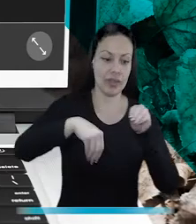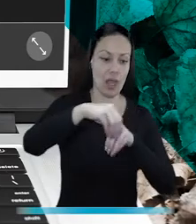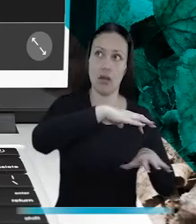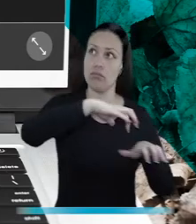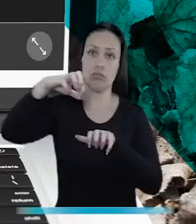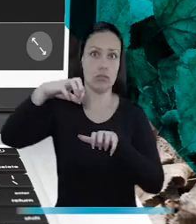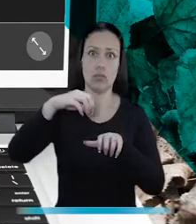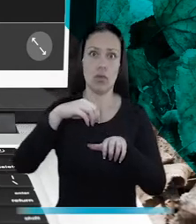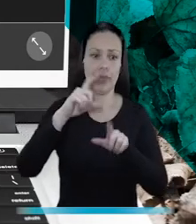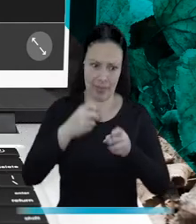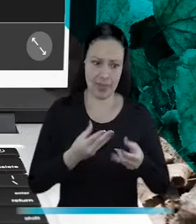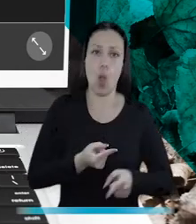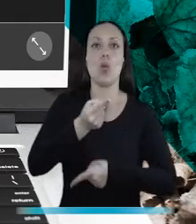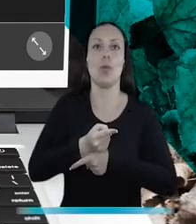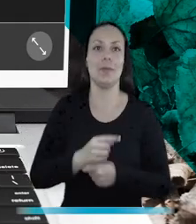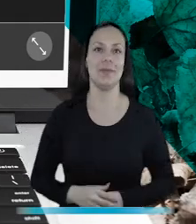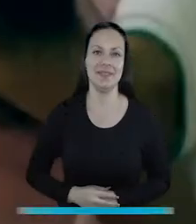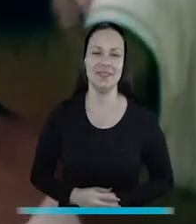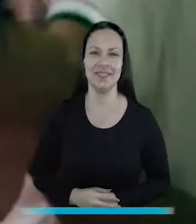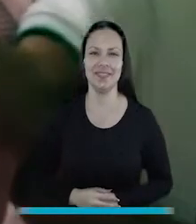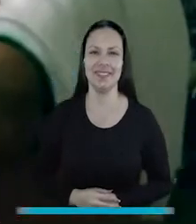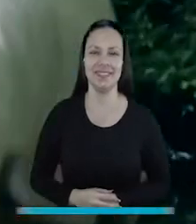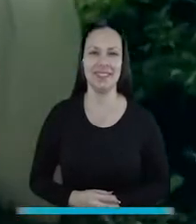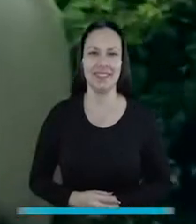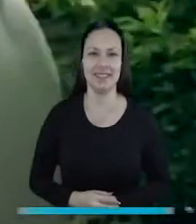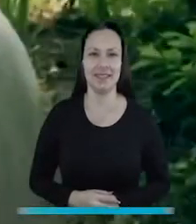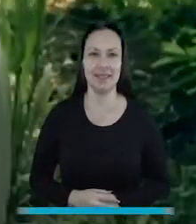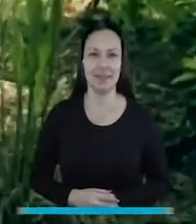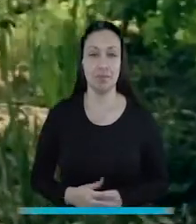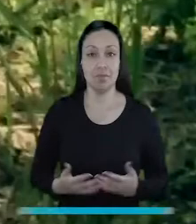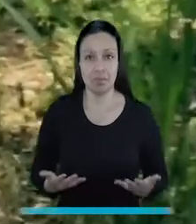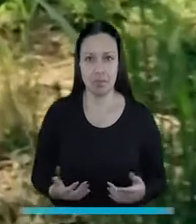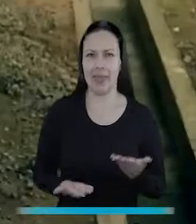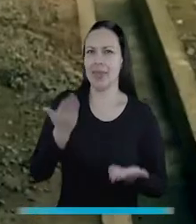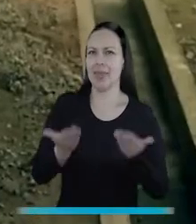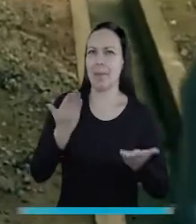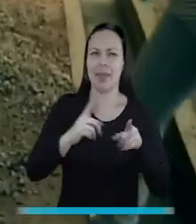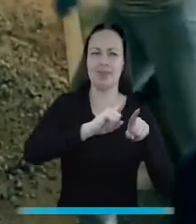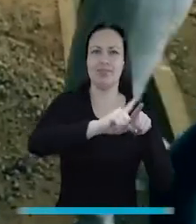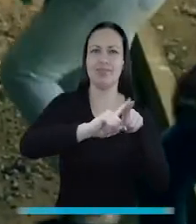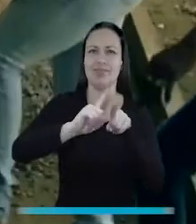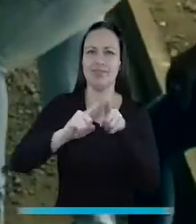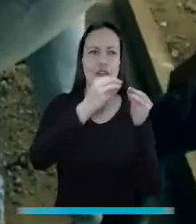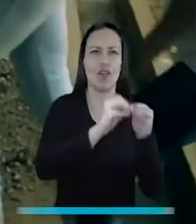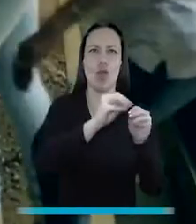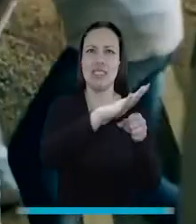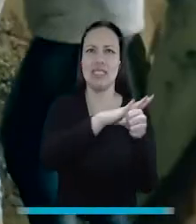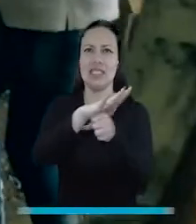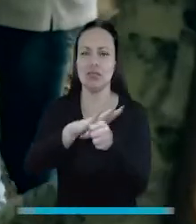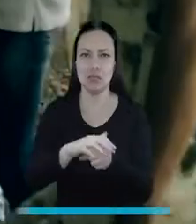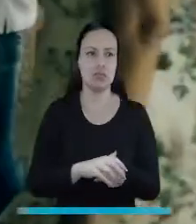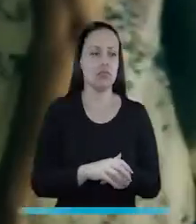compromiso del acuerdo en materia de restitución se cumpla, bien sea porque se les restituye sus tierras, sus parcelas